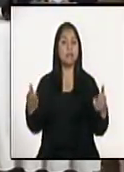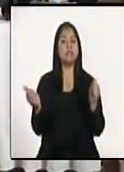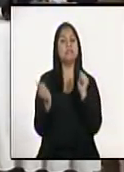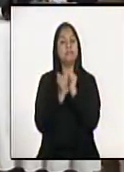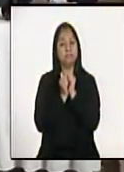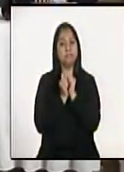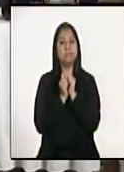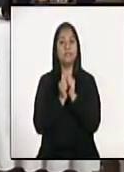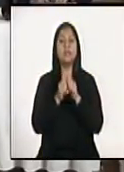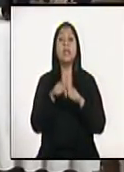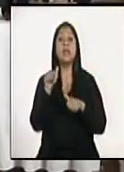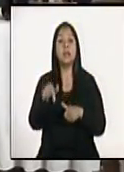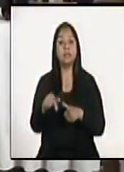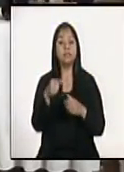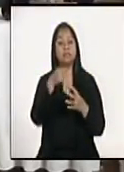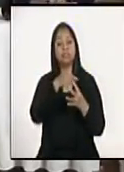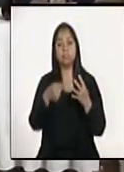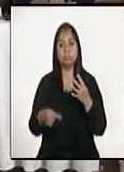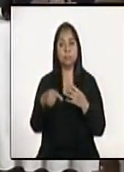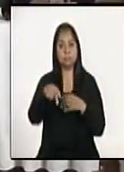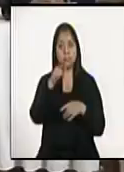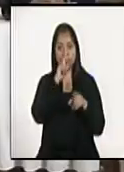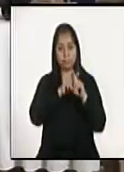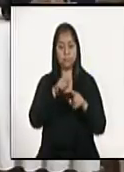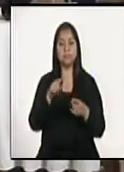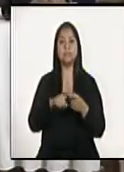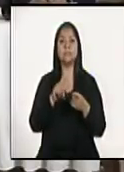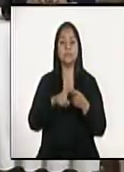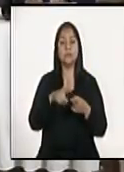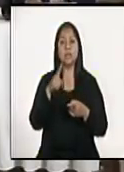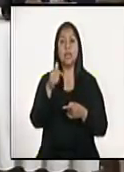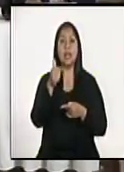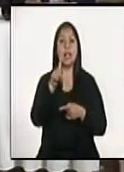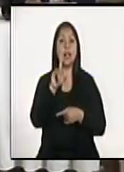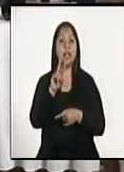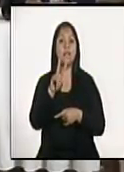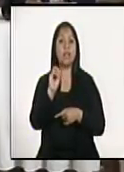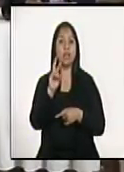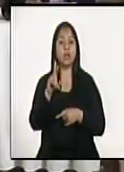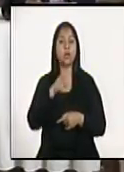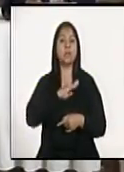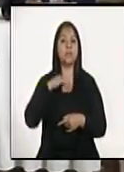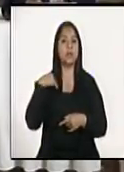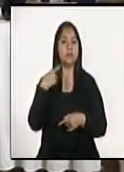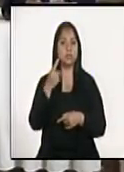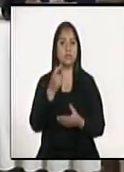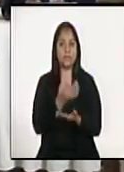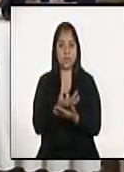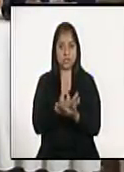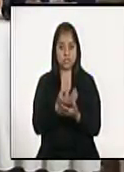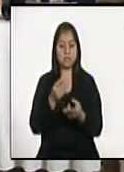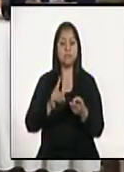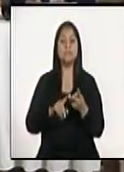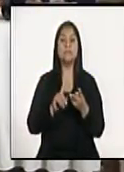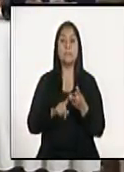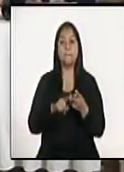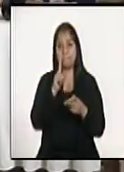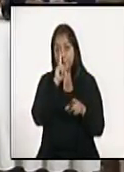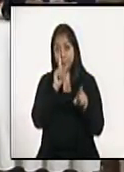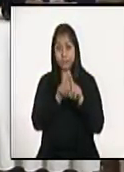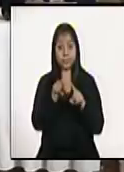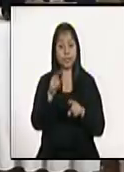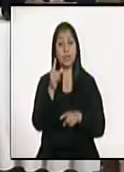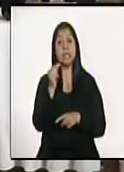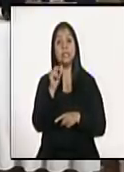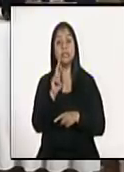acompaña. Entre ellos escucharemos al señor Álvaro González Ricci, ministro de finanzas, a su vez también al